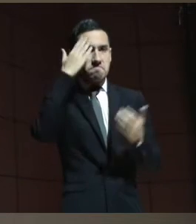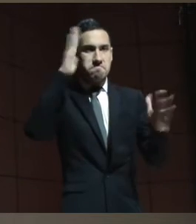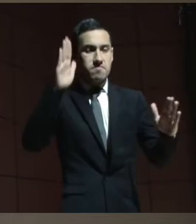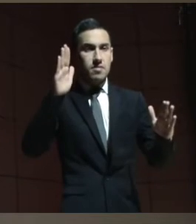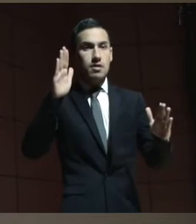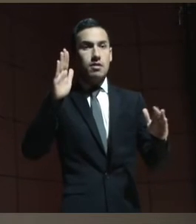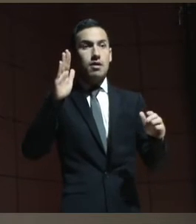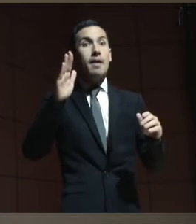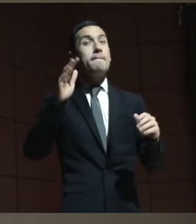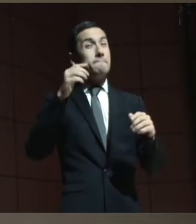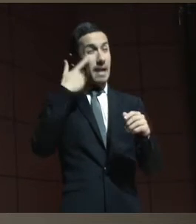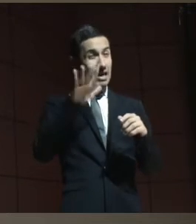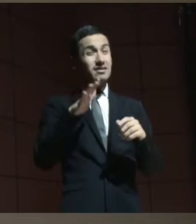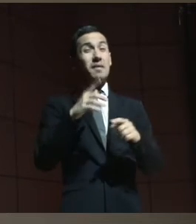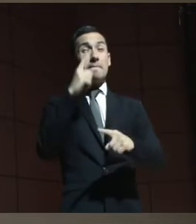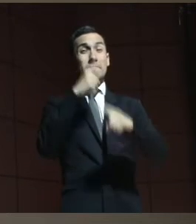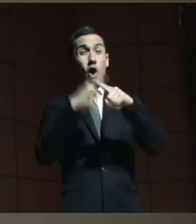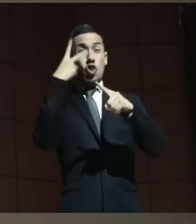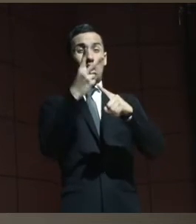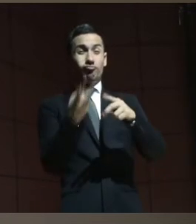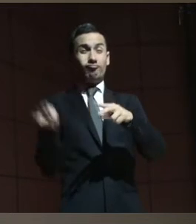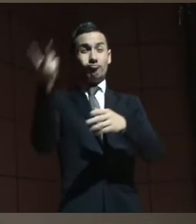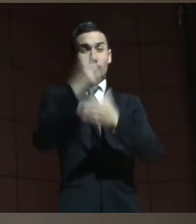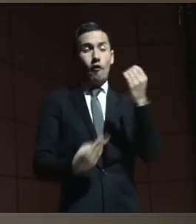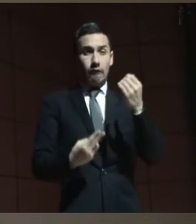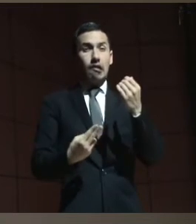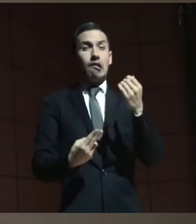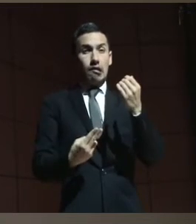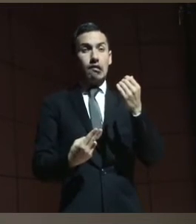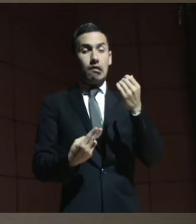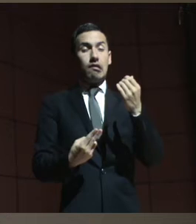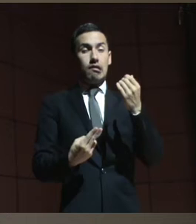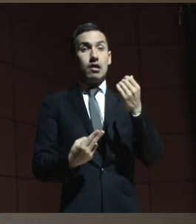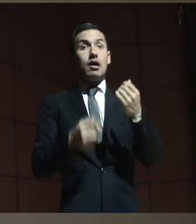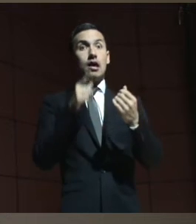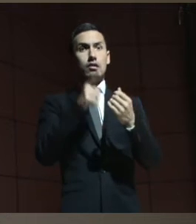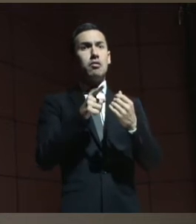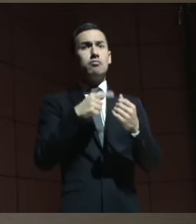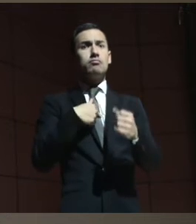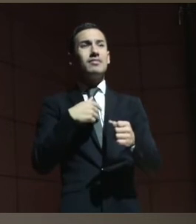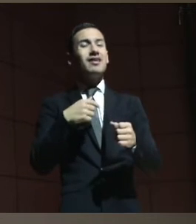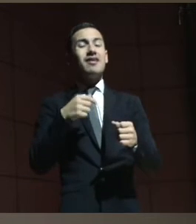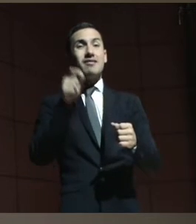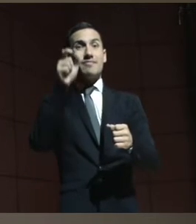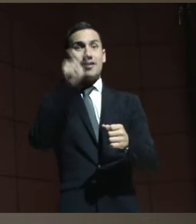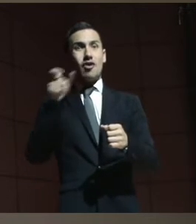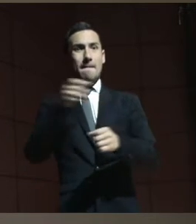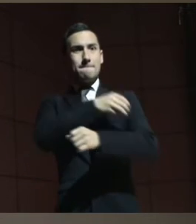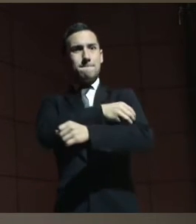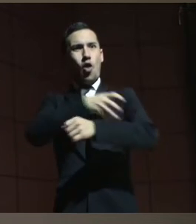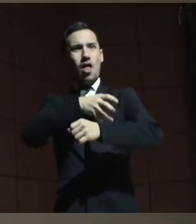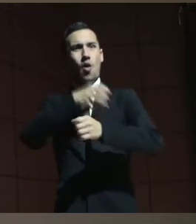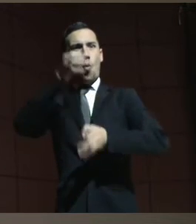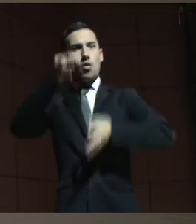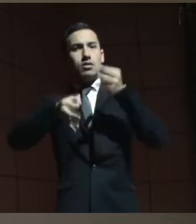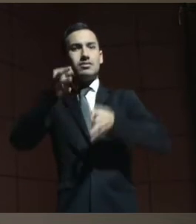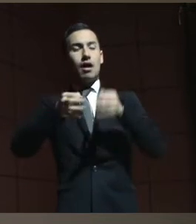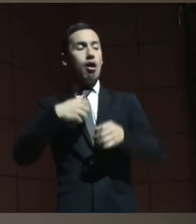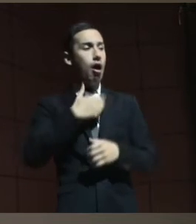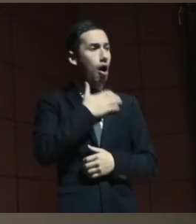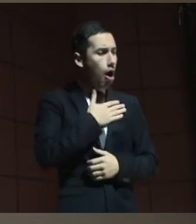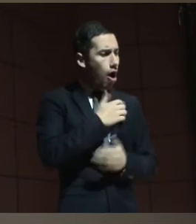esto lo duplica. Sin que esto conmueva al Poder Judicial, sin que esto conmueva al sistema